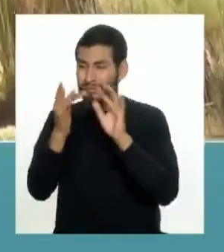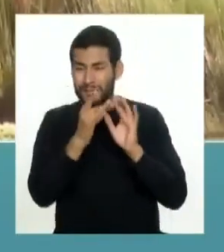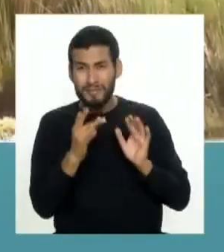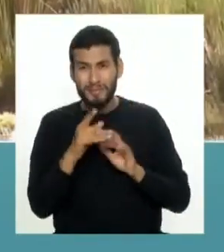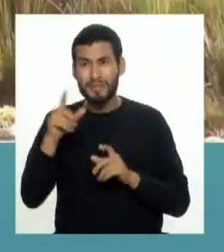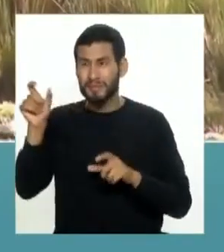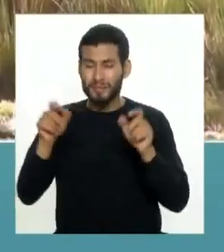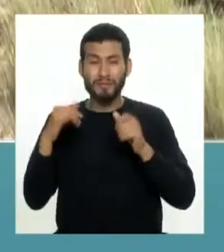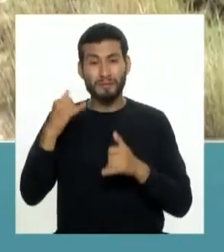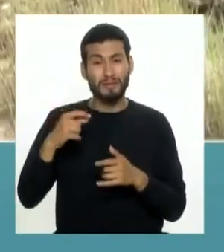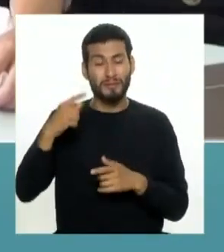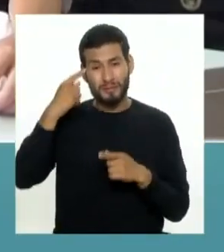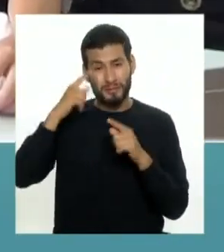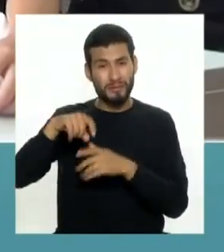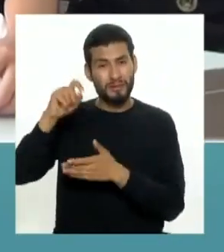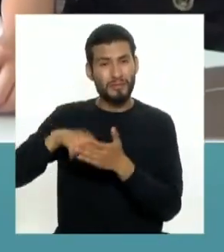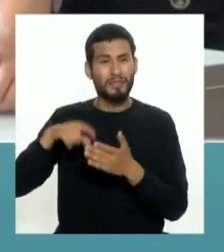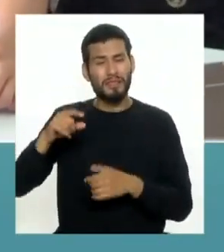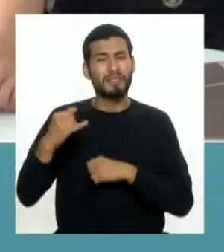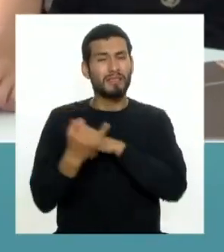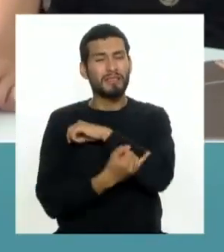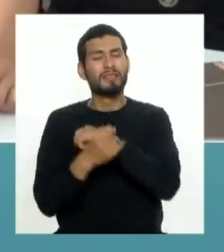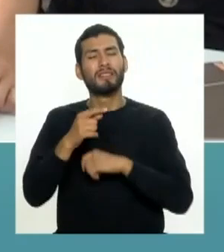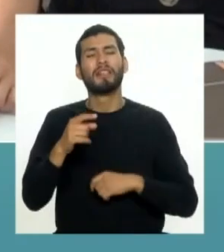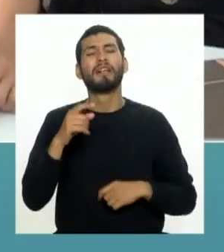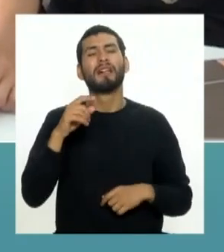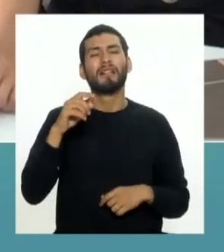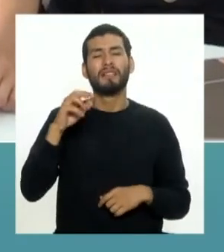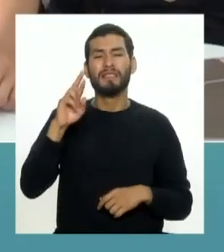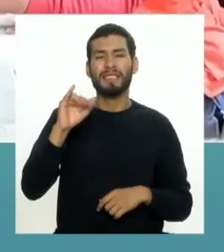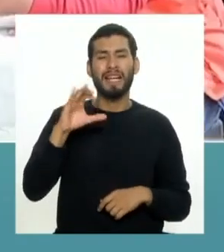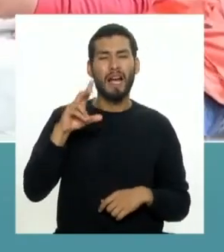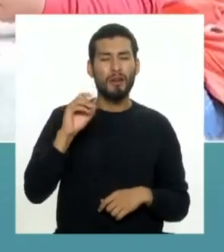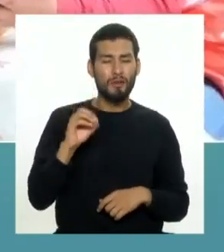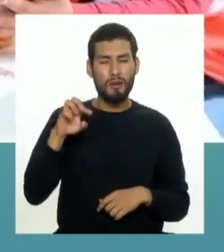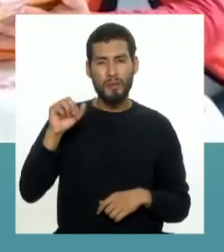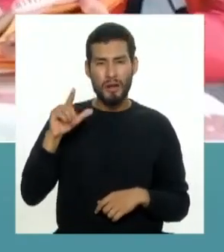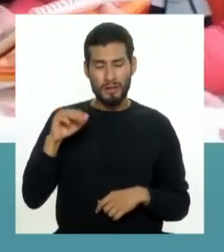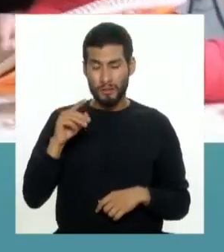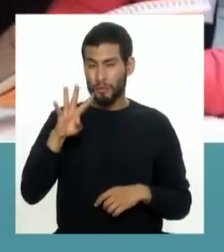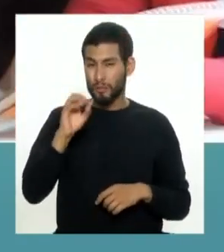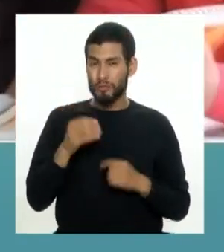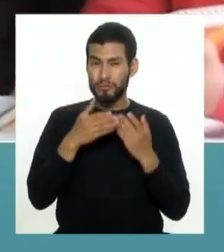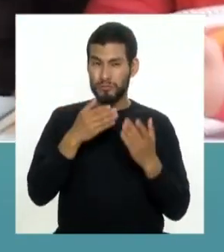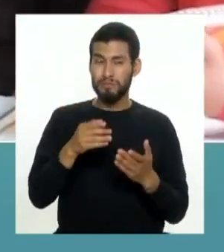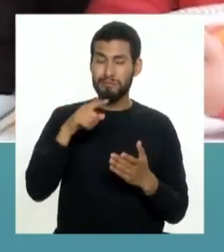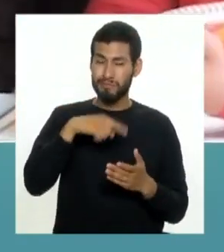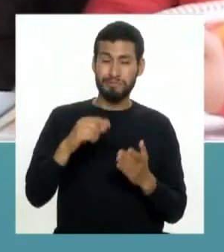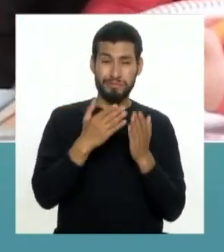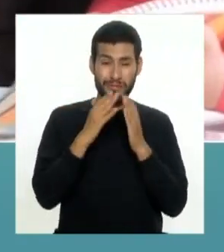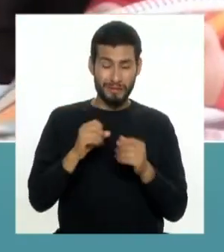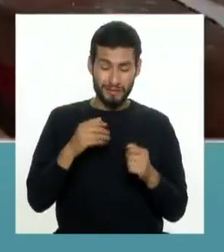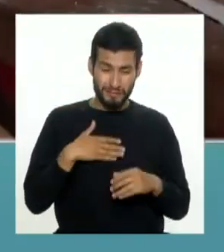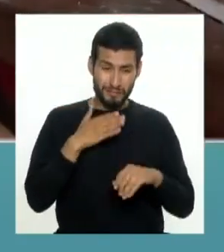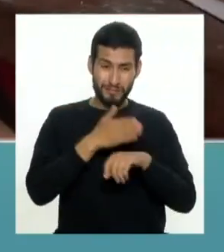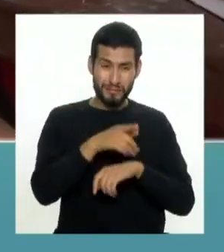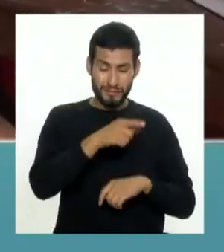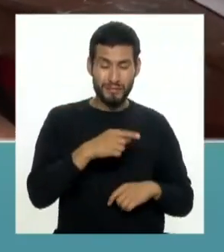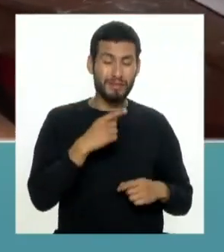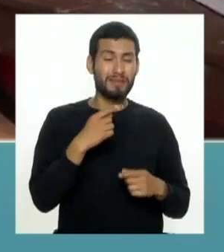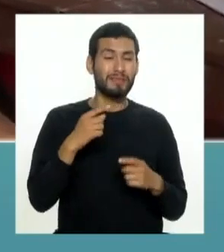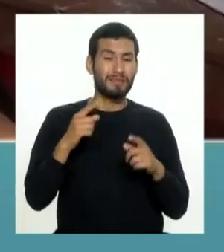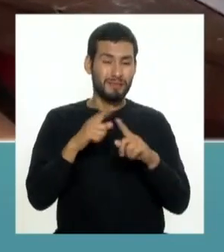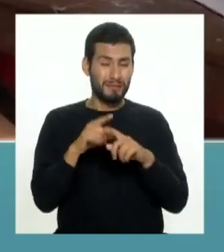acabamos de firmar un convenio con el Instituto Ricardo Palma 40 becas para nuestros estudiantes para que puedan seguir estudios técnicos